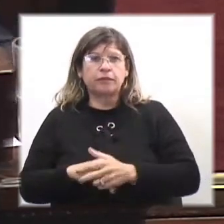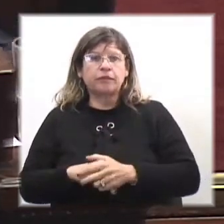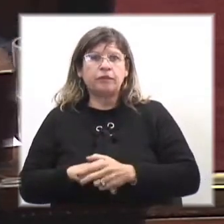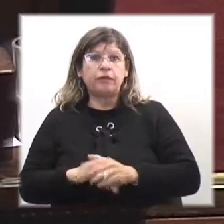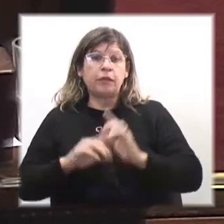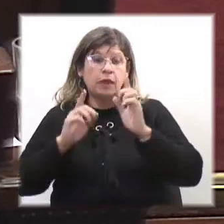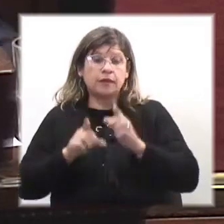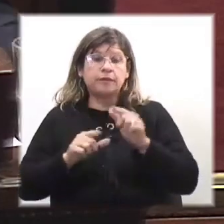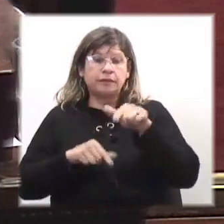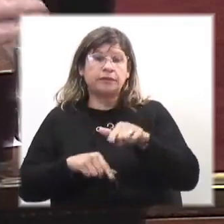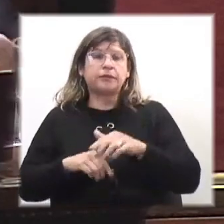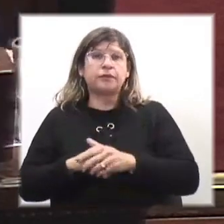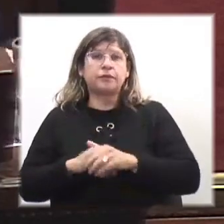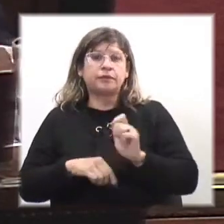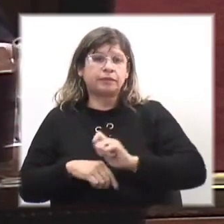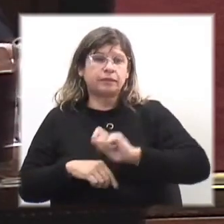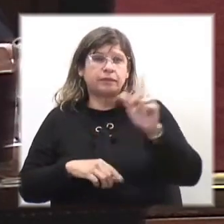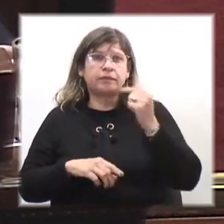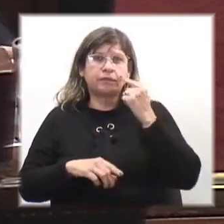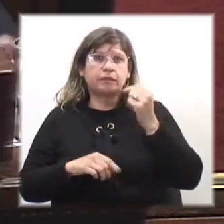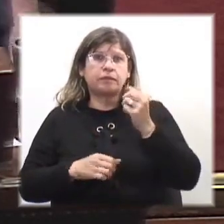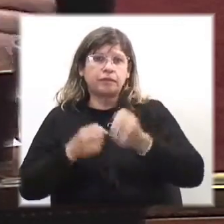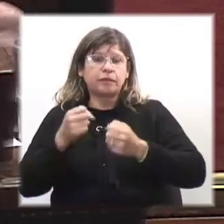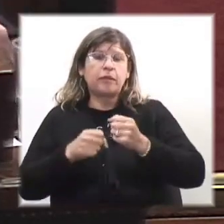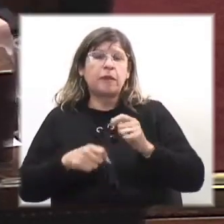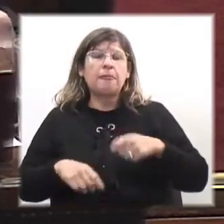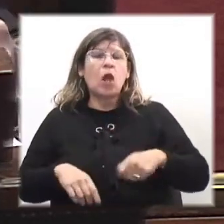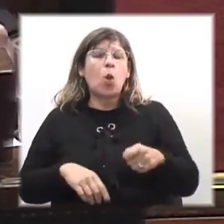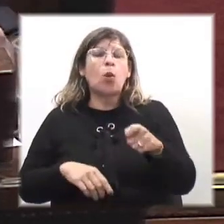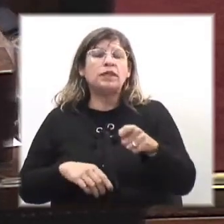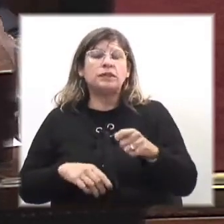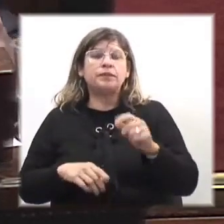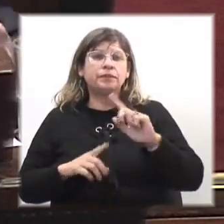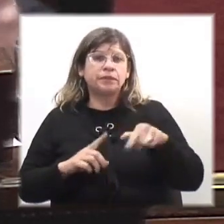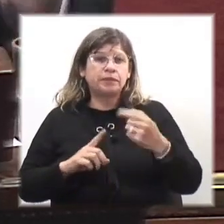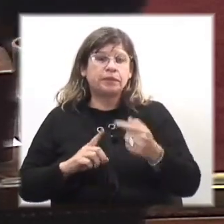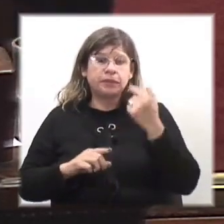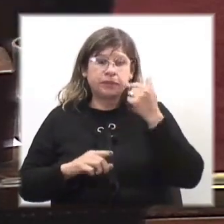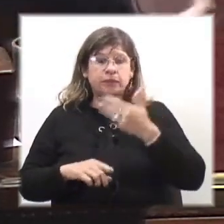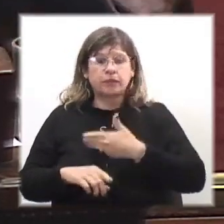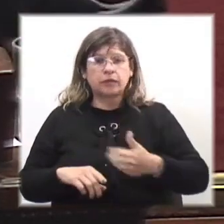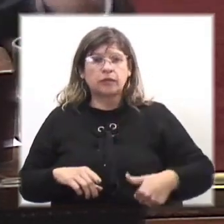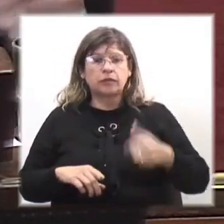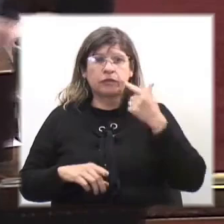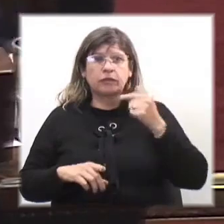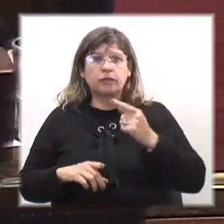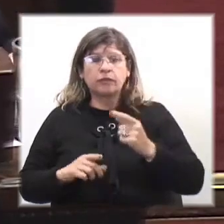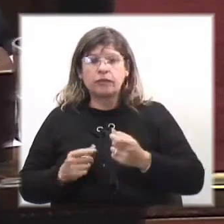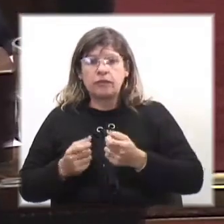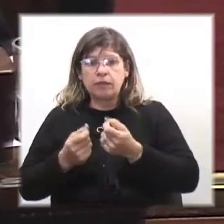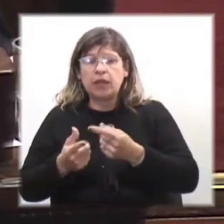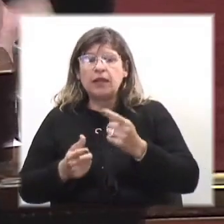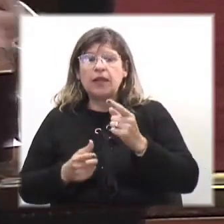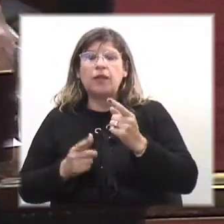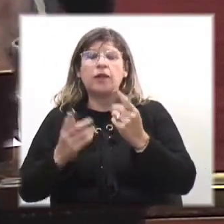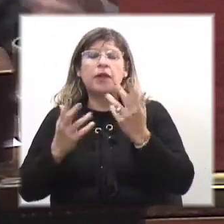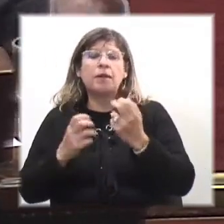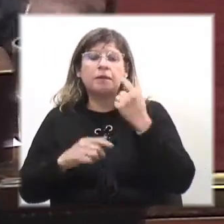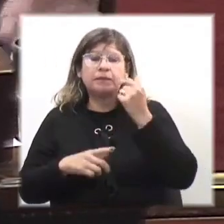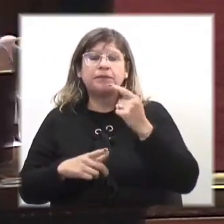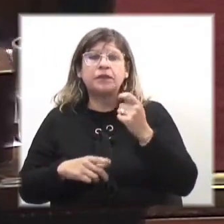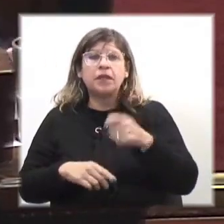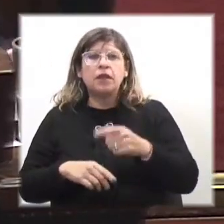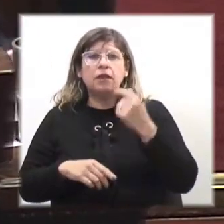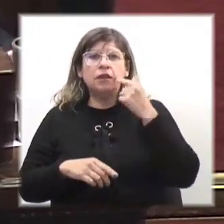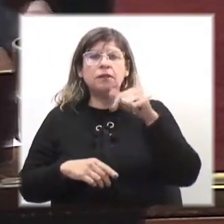Y también esto aumenta la industria del juicio, porque después el empleador le va a decir, te doy los 10 pesos de la propina, no, pero